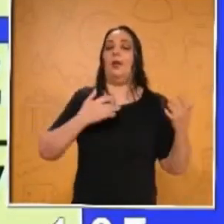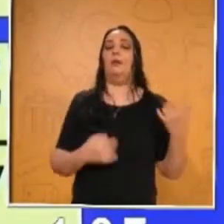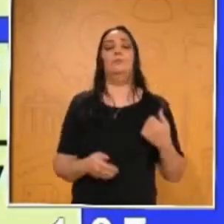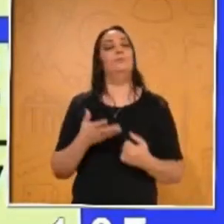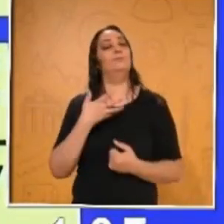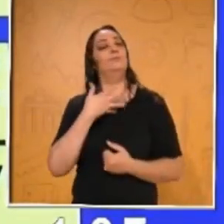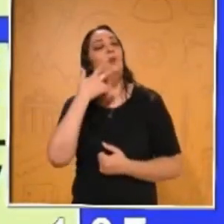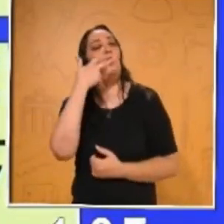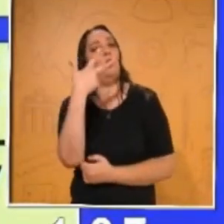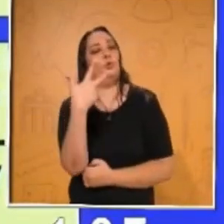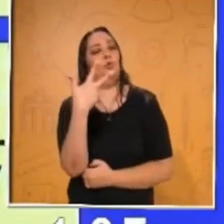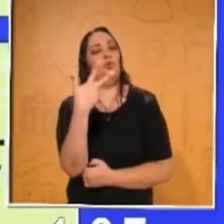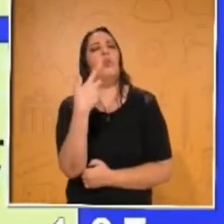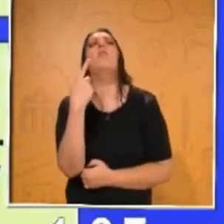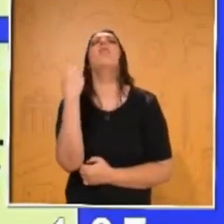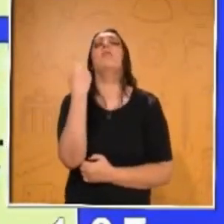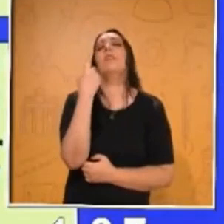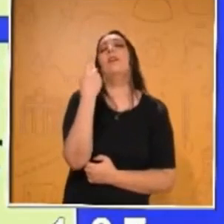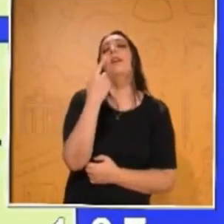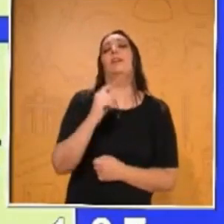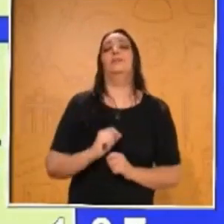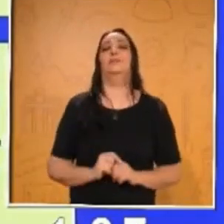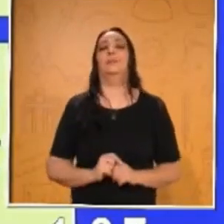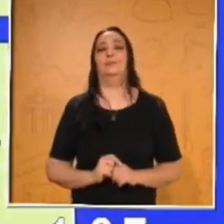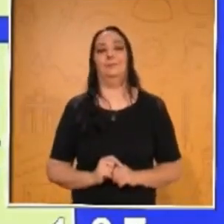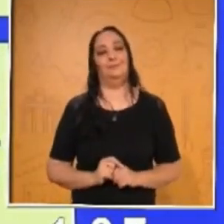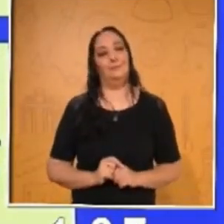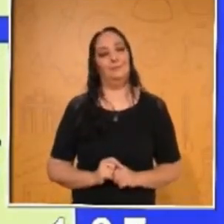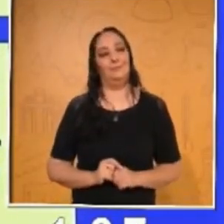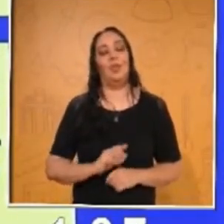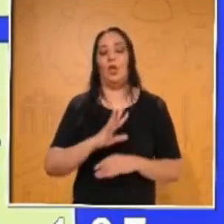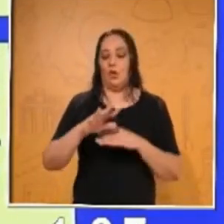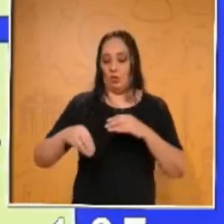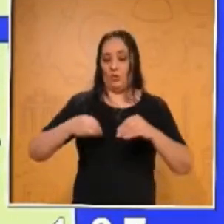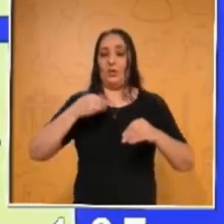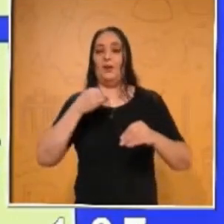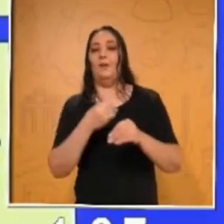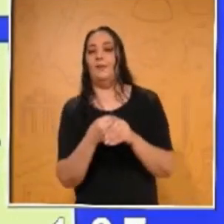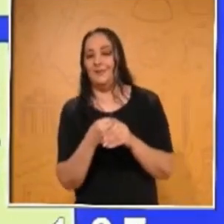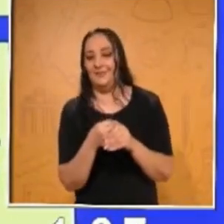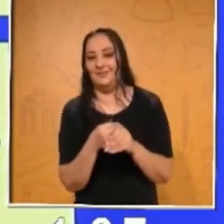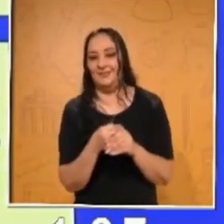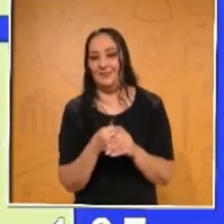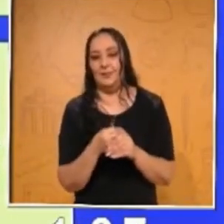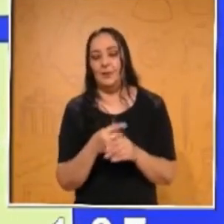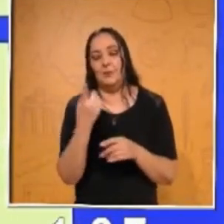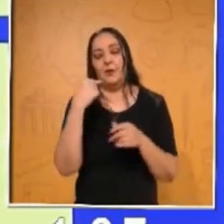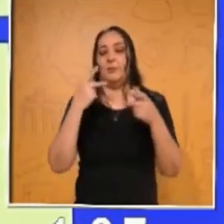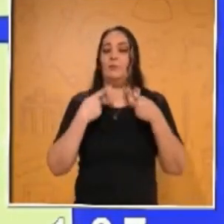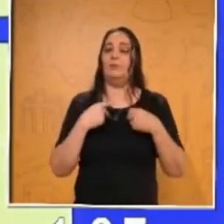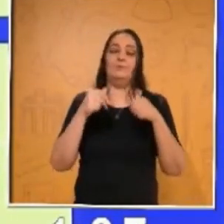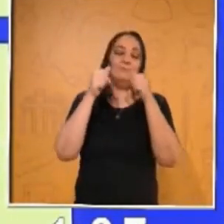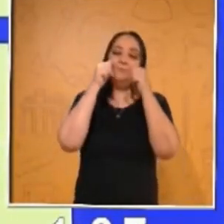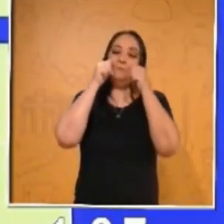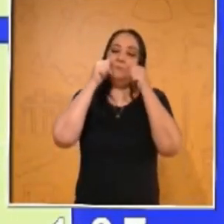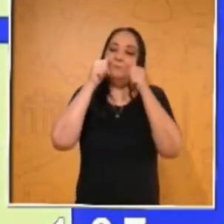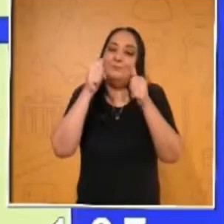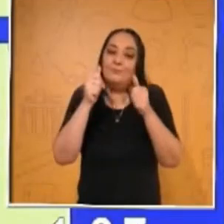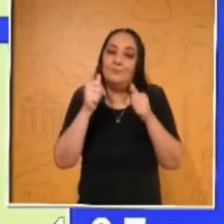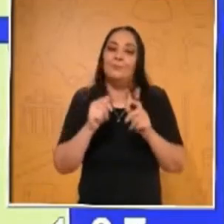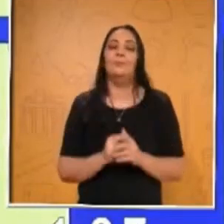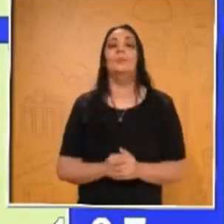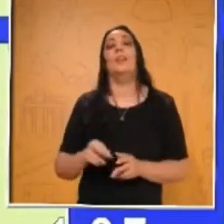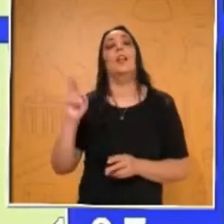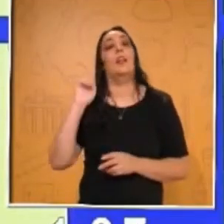ocho. ¿De qué estamos hablando? Lo vuelvo a repetir para todos los que no lo escucharon o los que no lo escuchan en las distintas estaciones de radio.